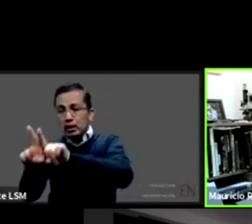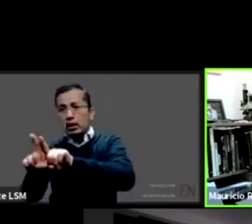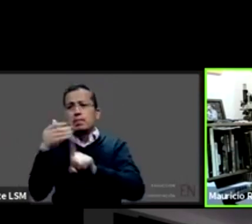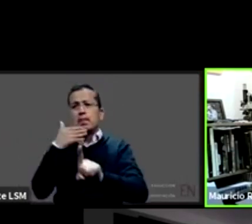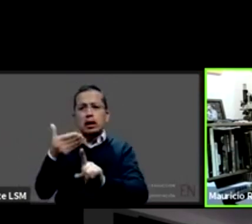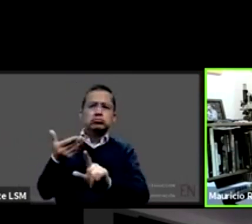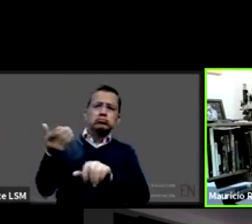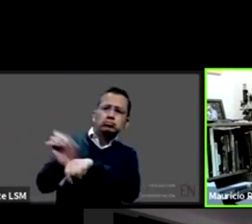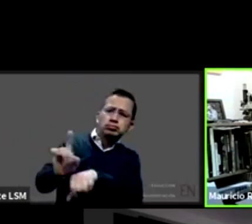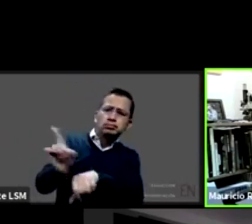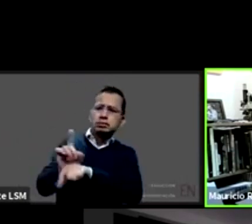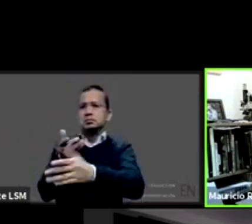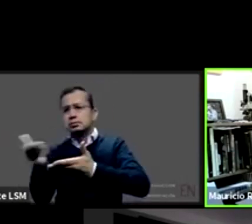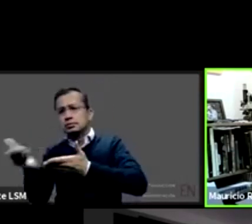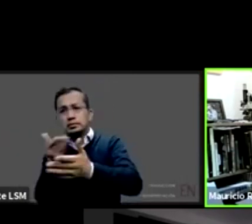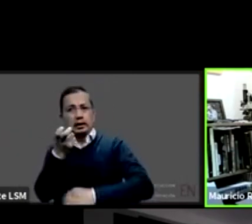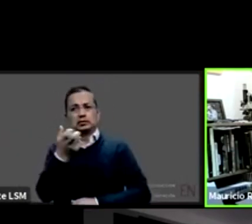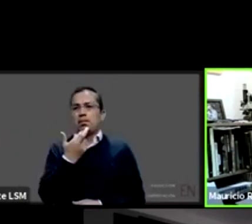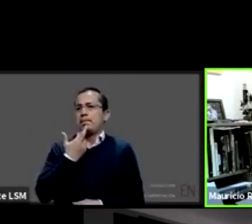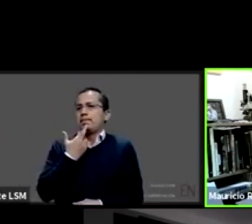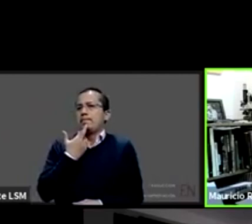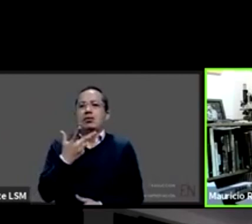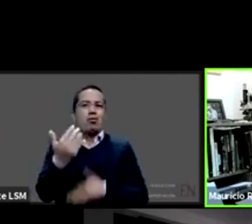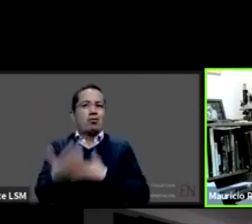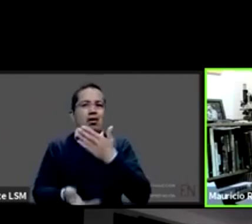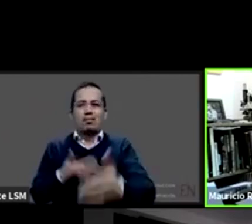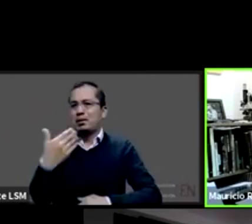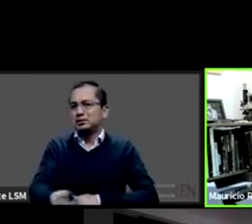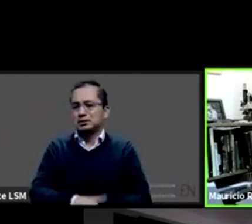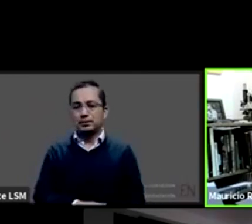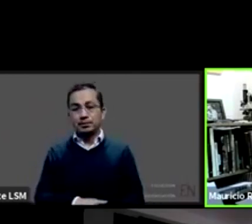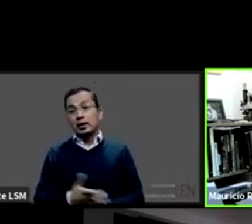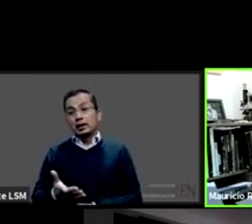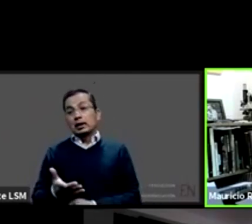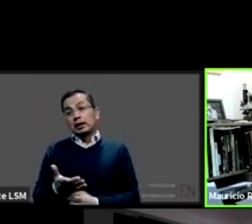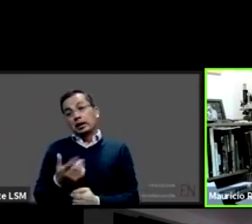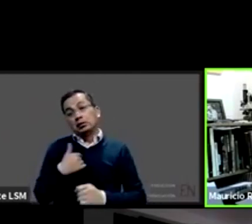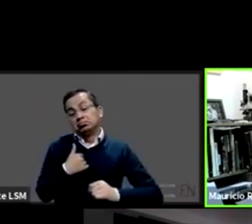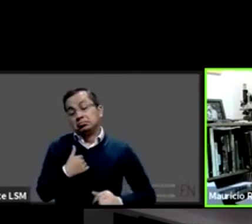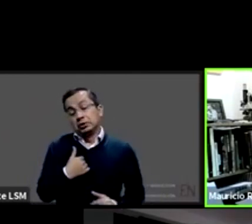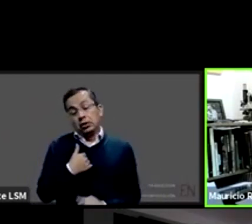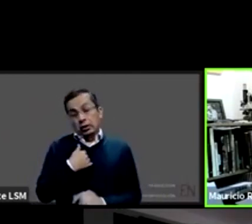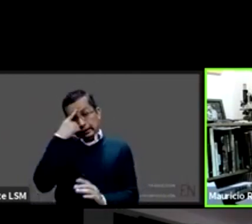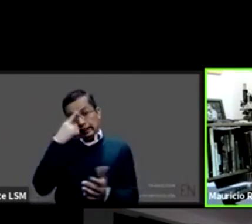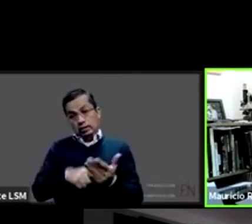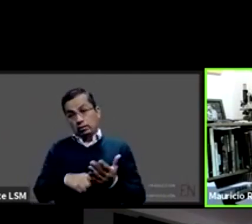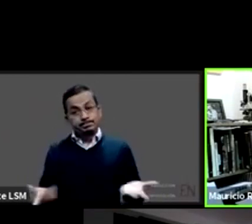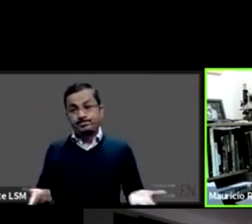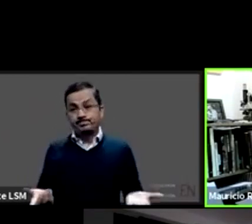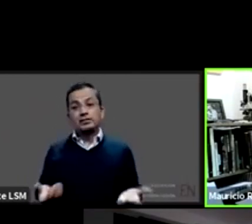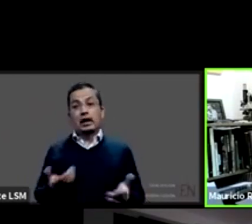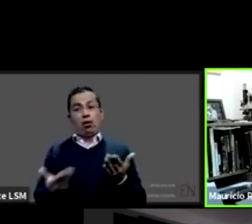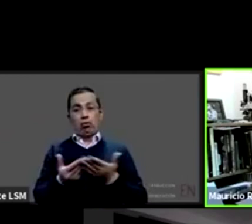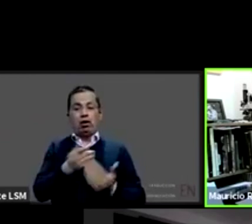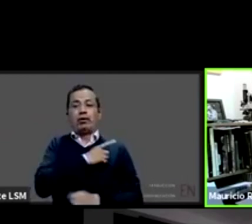de manera positiva me parece que pues esto resume que es tiempo de sumar es